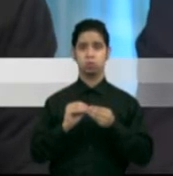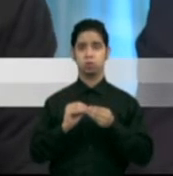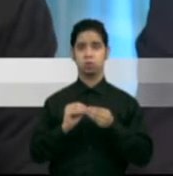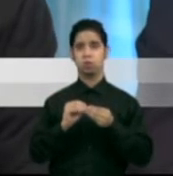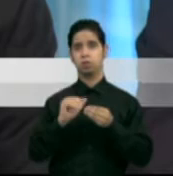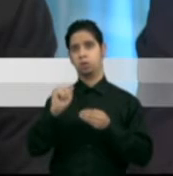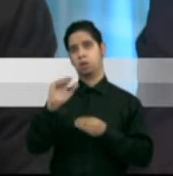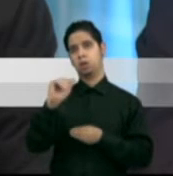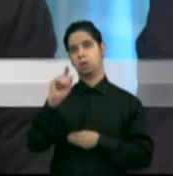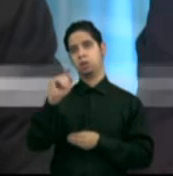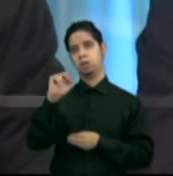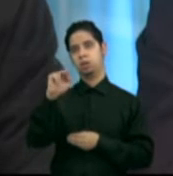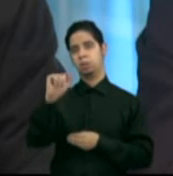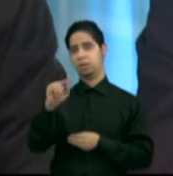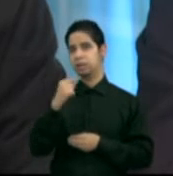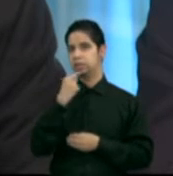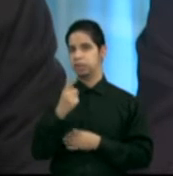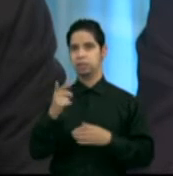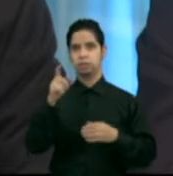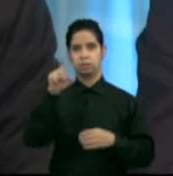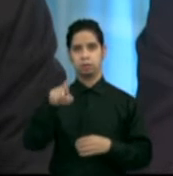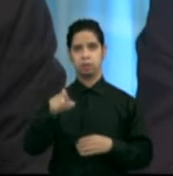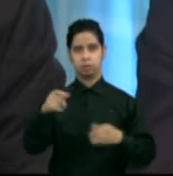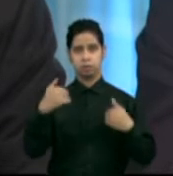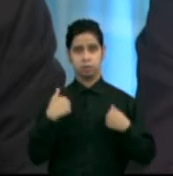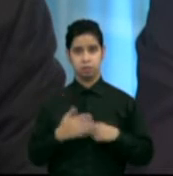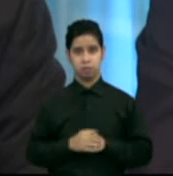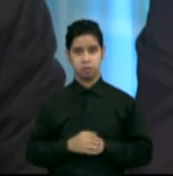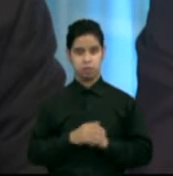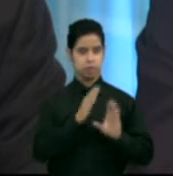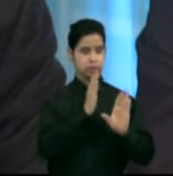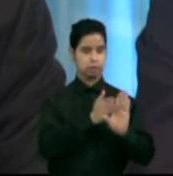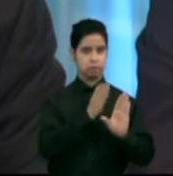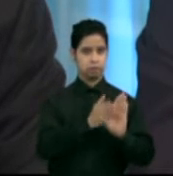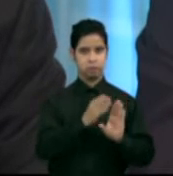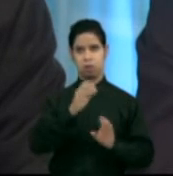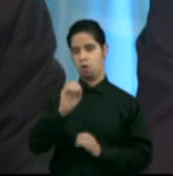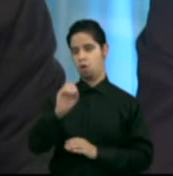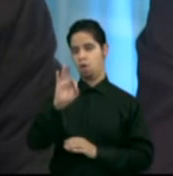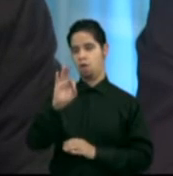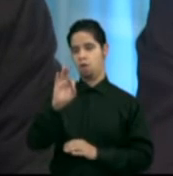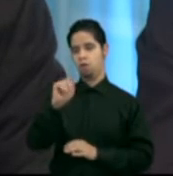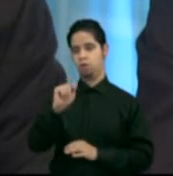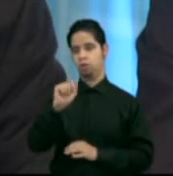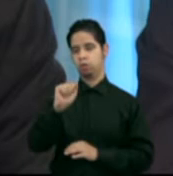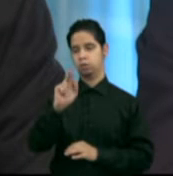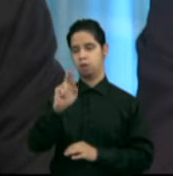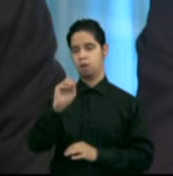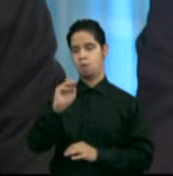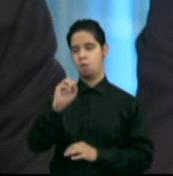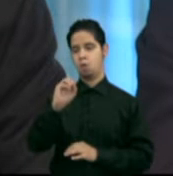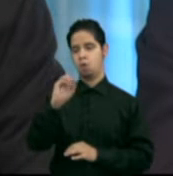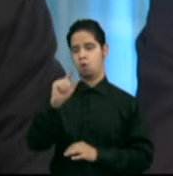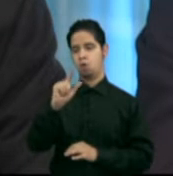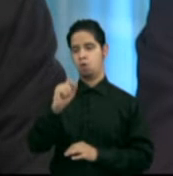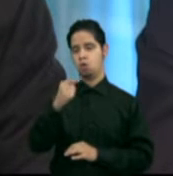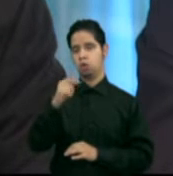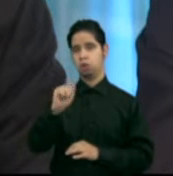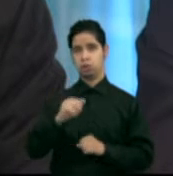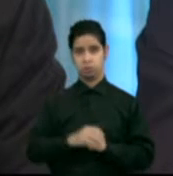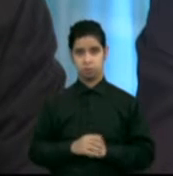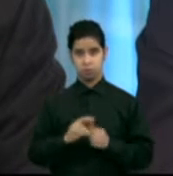dicen que se debe tener en dos especialidades, psiquiatría y oftalmología. Por razones particulares, los psiquiatras